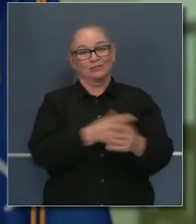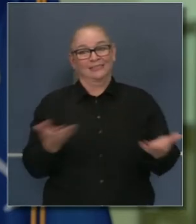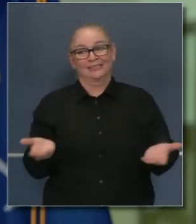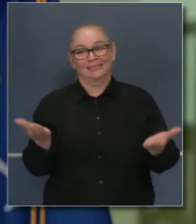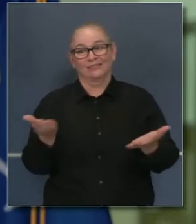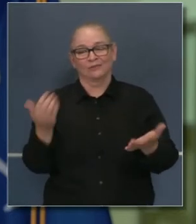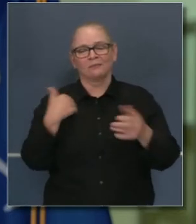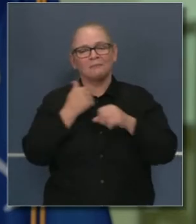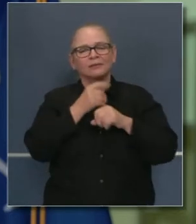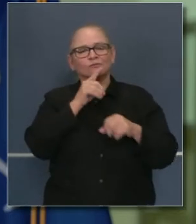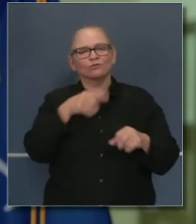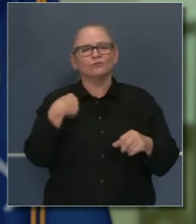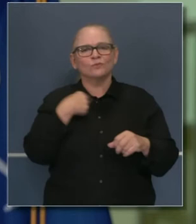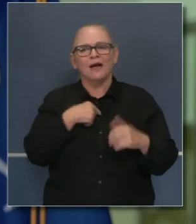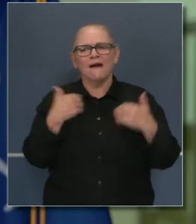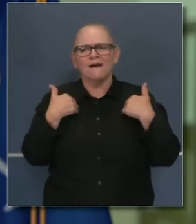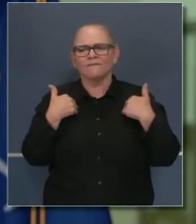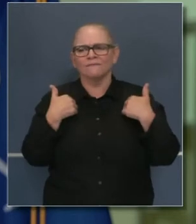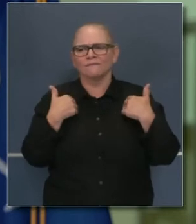más